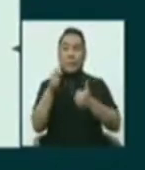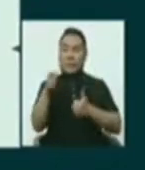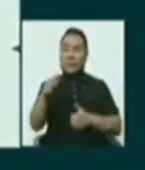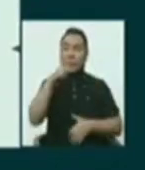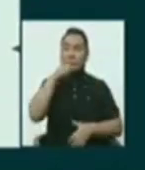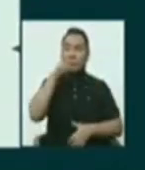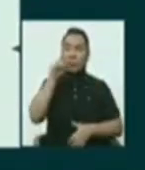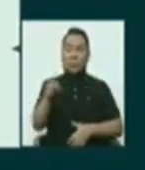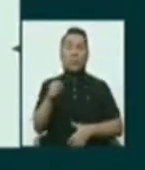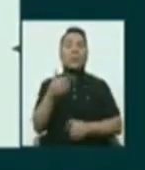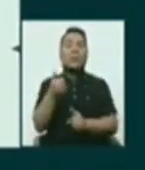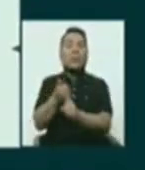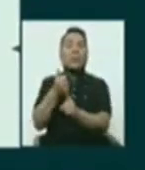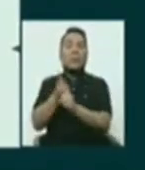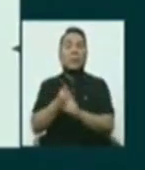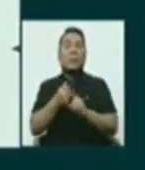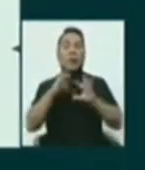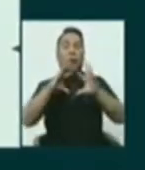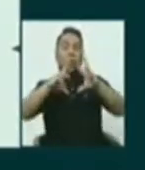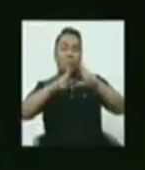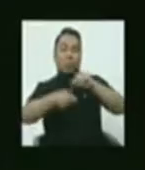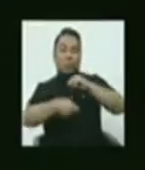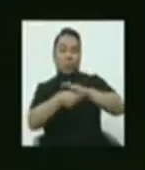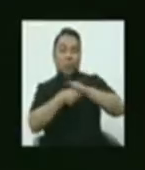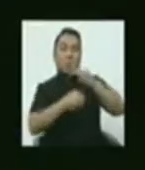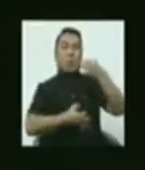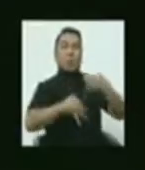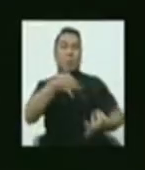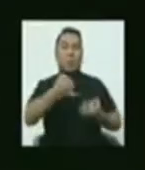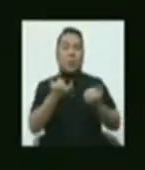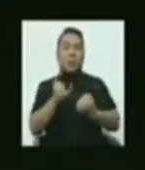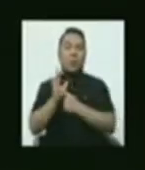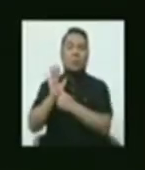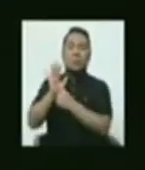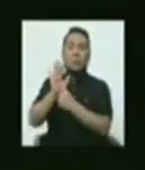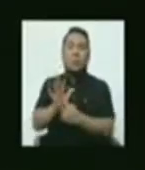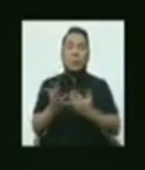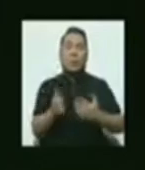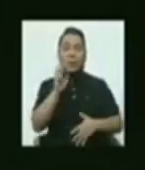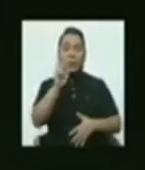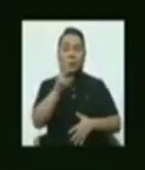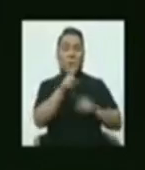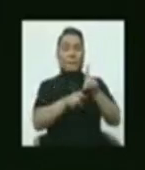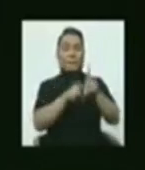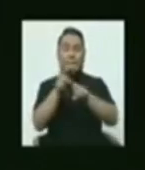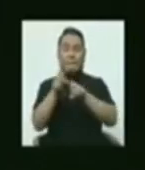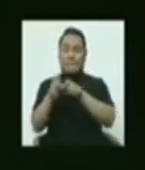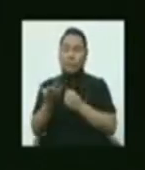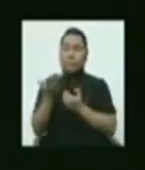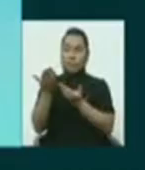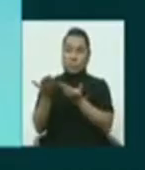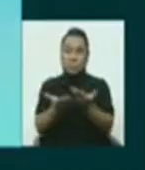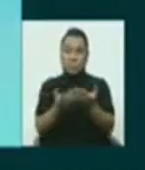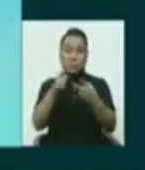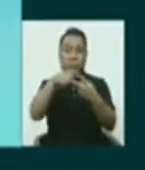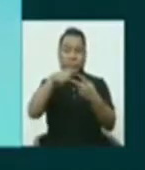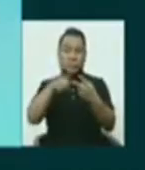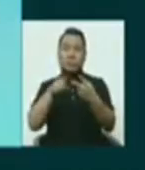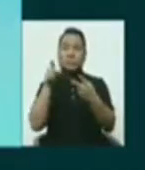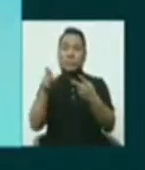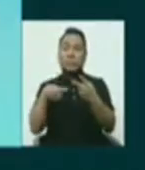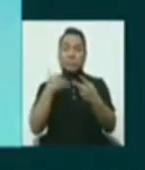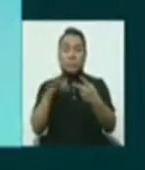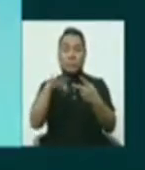candidata le ha tocado corrupción y justicia. Vamos a presentar las dos preguntas en este espacio y ella